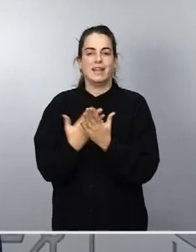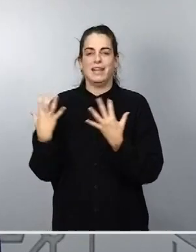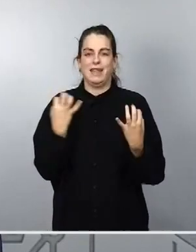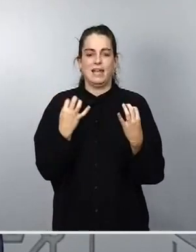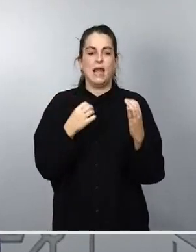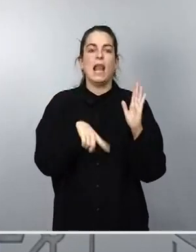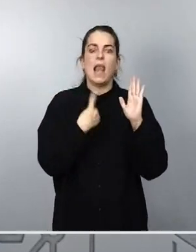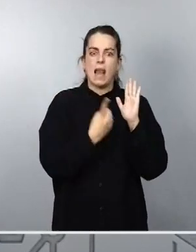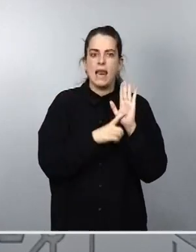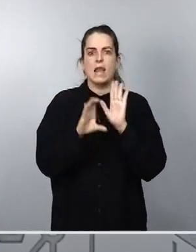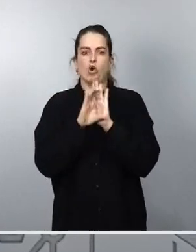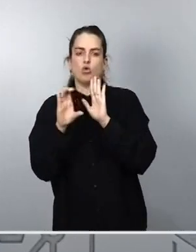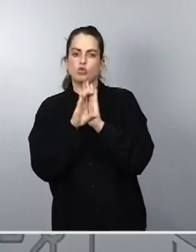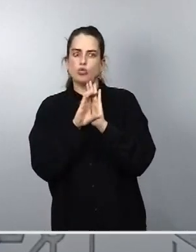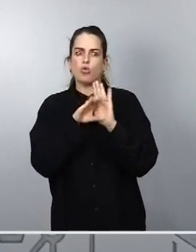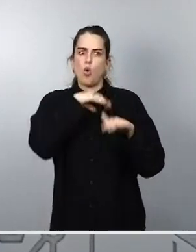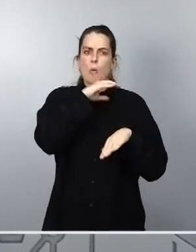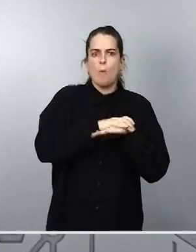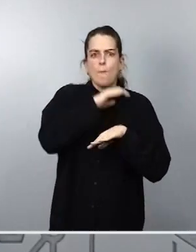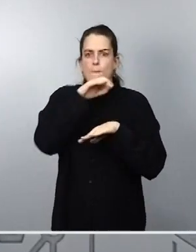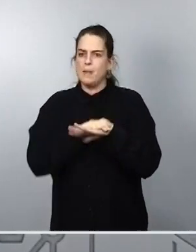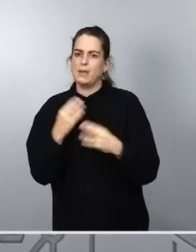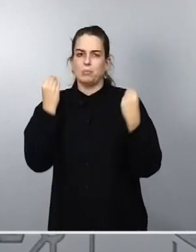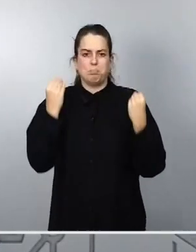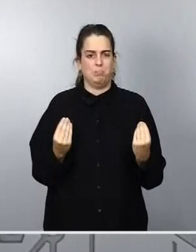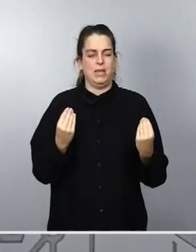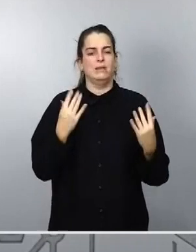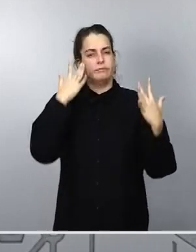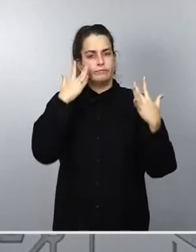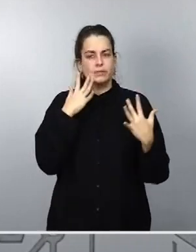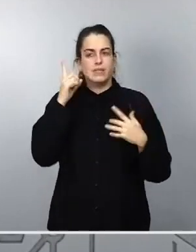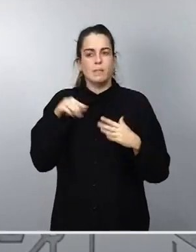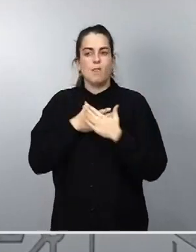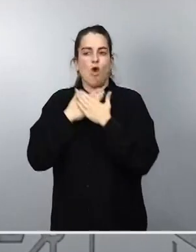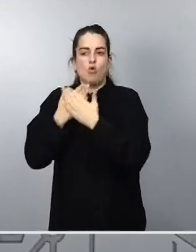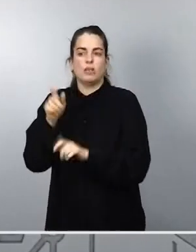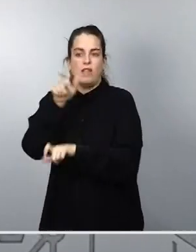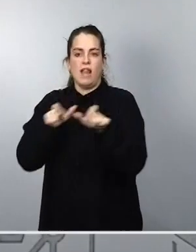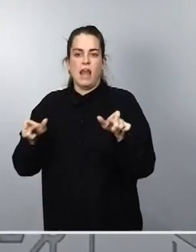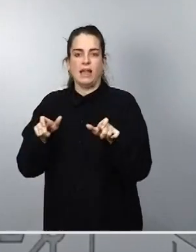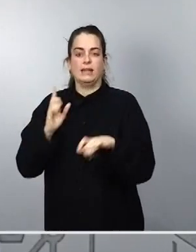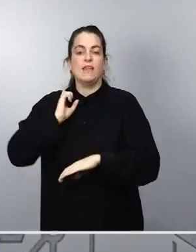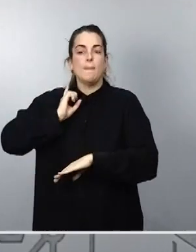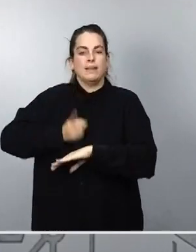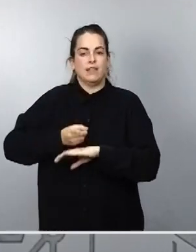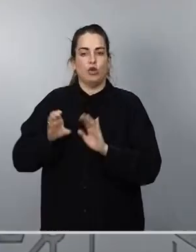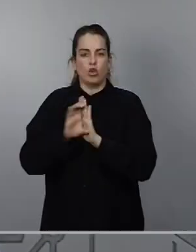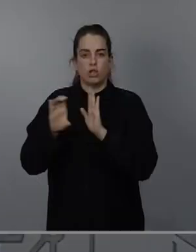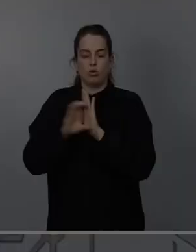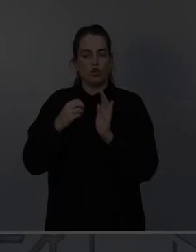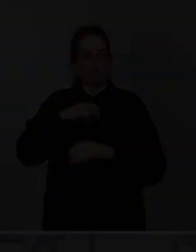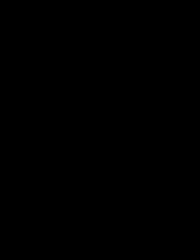Constitución y el absoluto respeto de la voluntad popular y, en consecuencia, del mandato constitucional. Gracias.